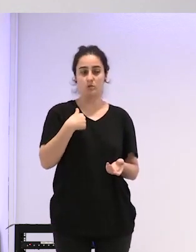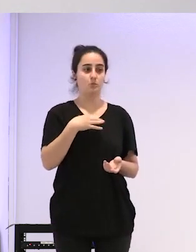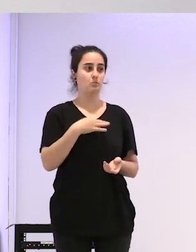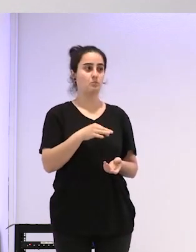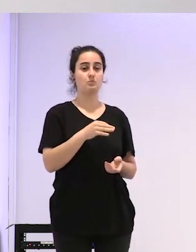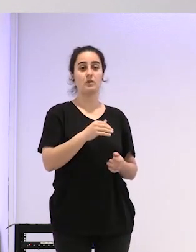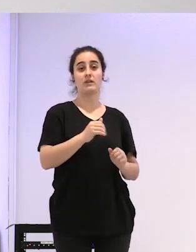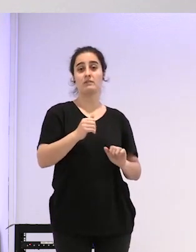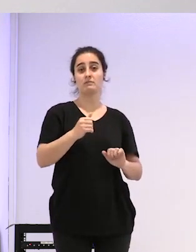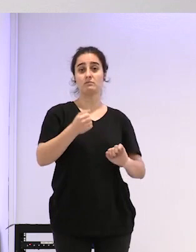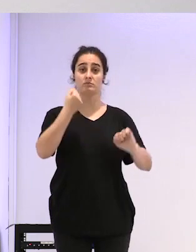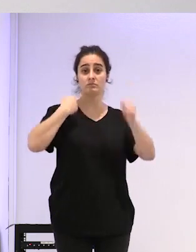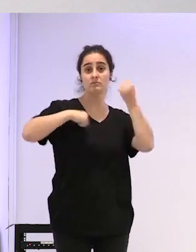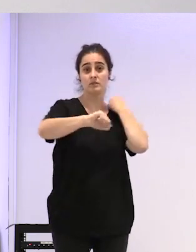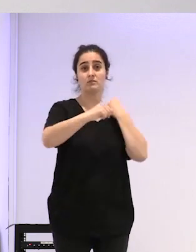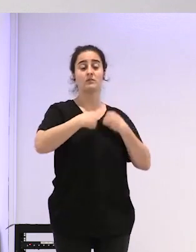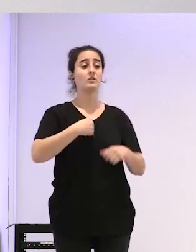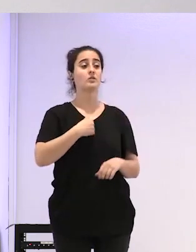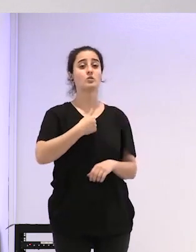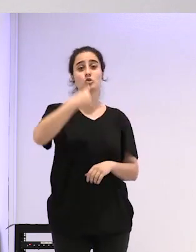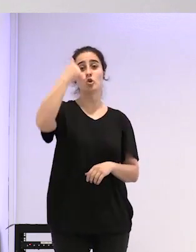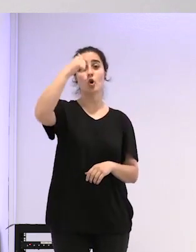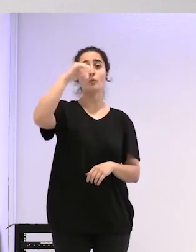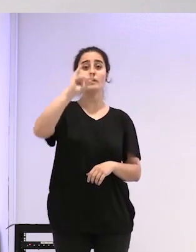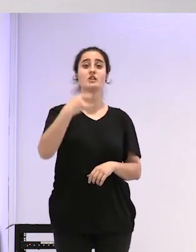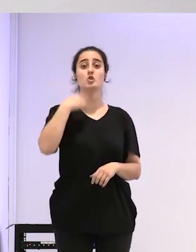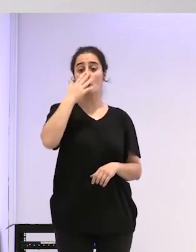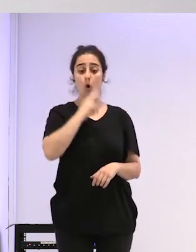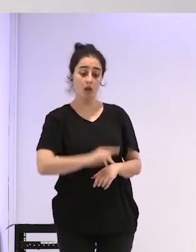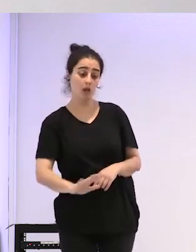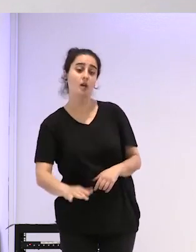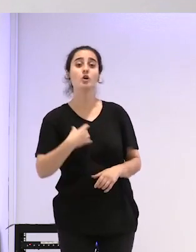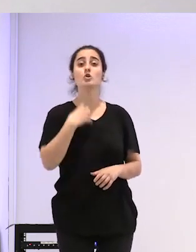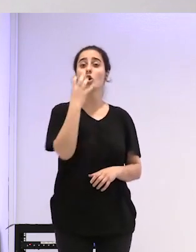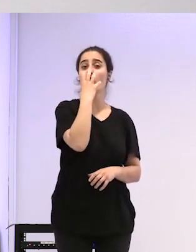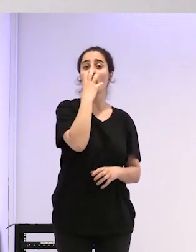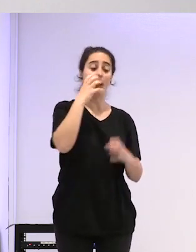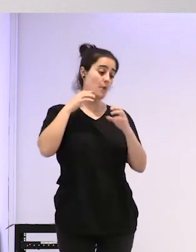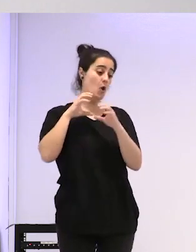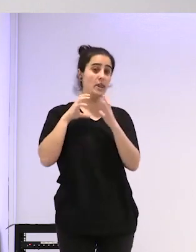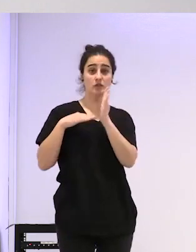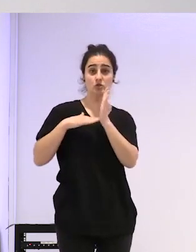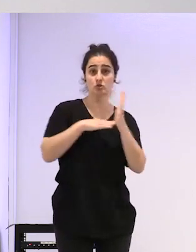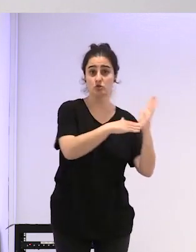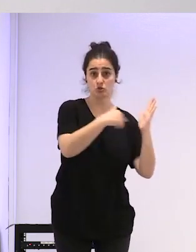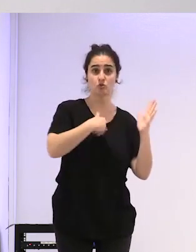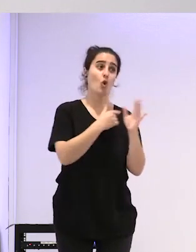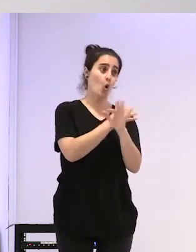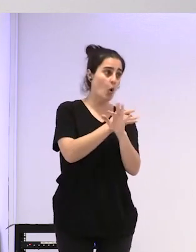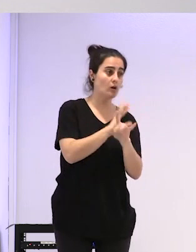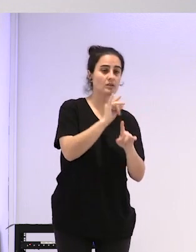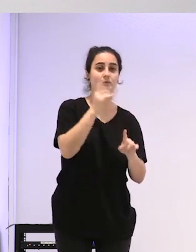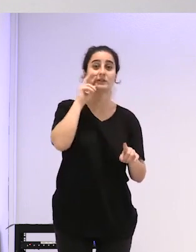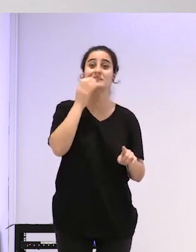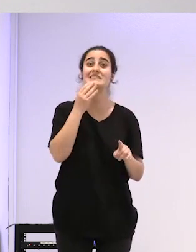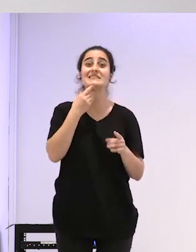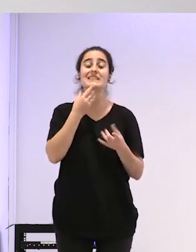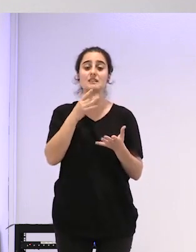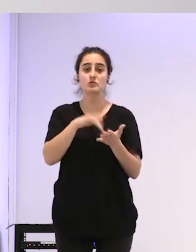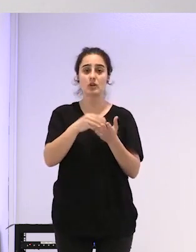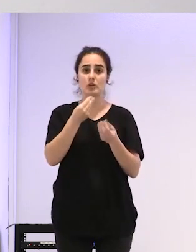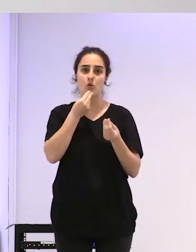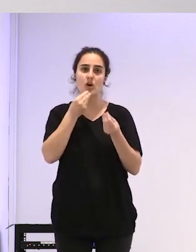ser un hombre trans podría inventarme lo de que jugaba a camiones pero si abres mi historial médico y ves que tengo un trono en la cabeza es que ya no se puede